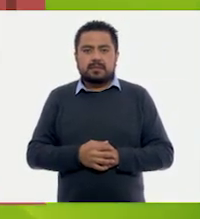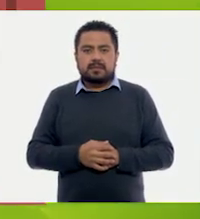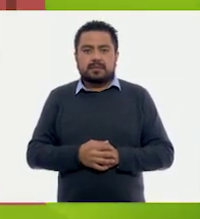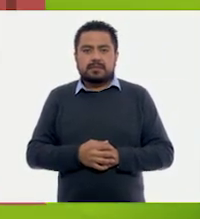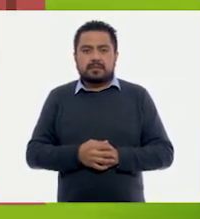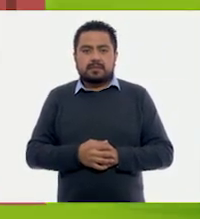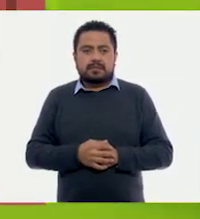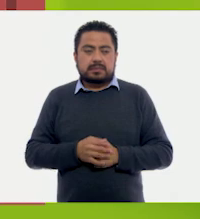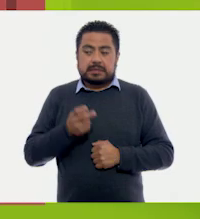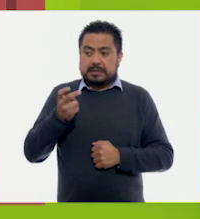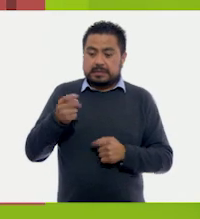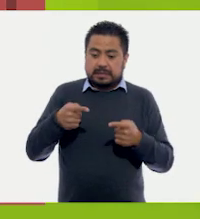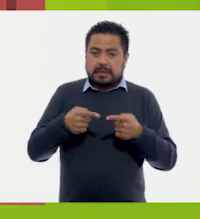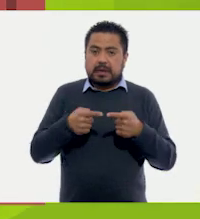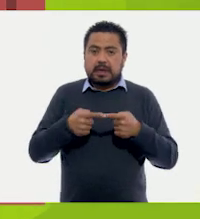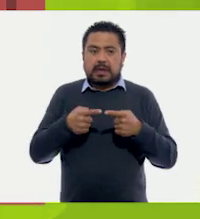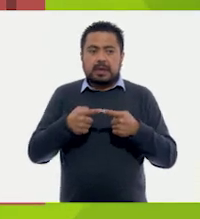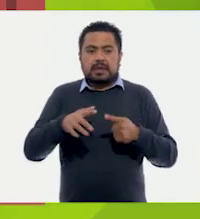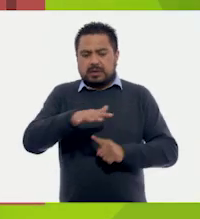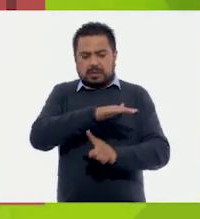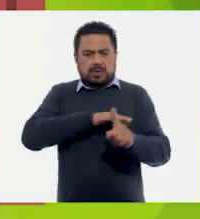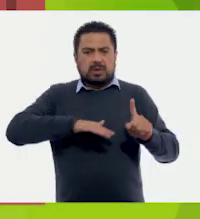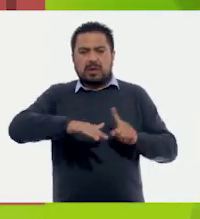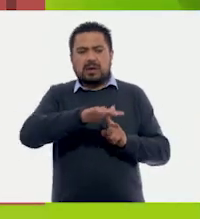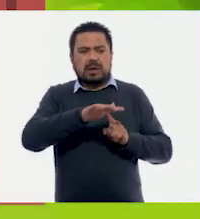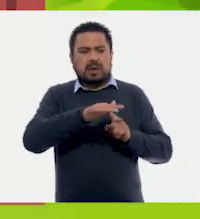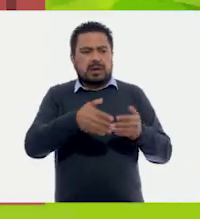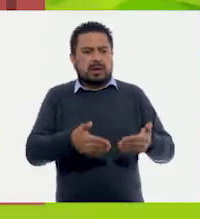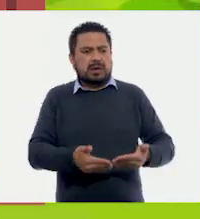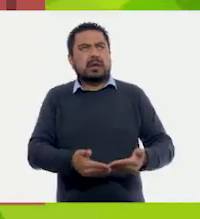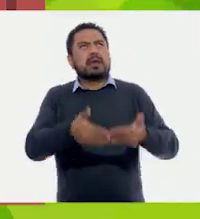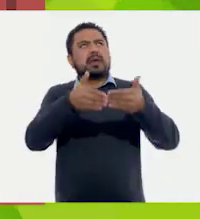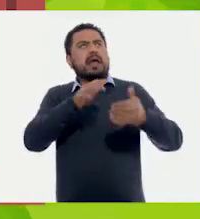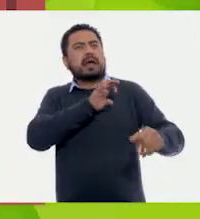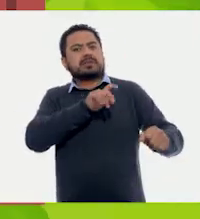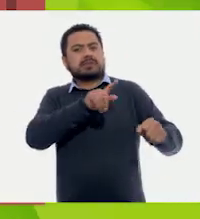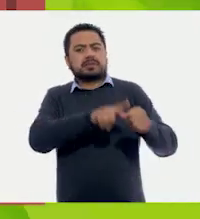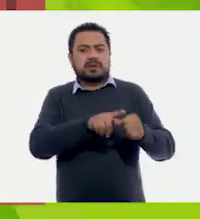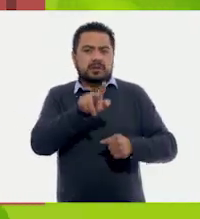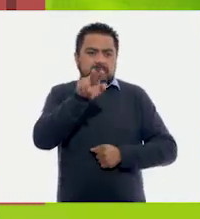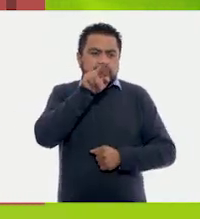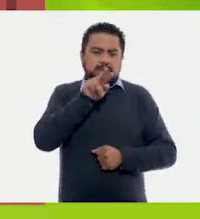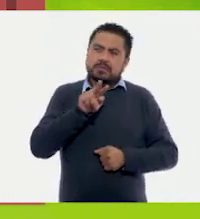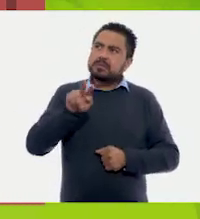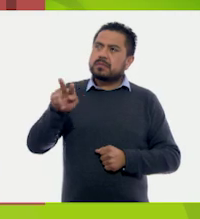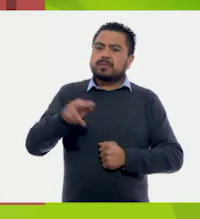Y este parque está rodeado por una barda muy especial. ¡Obsérvenla!